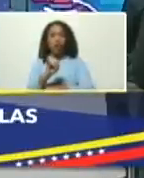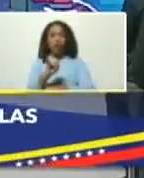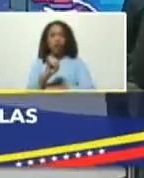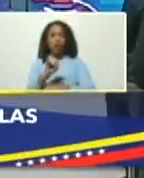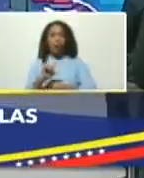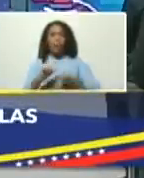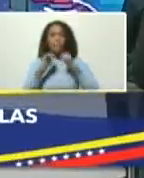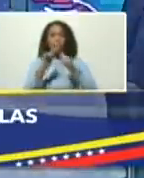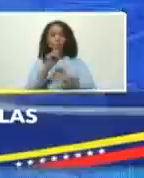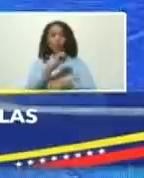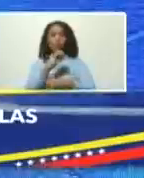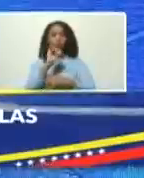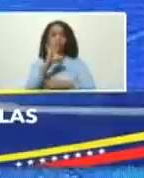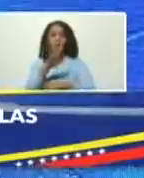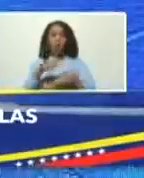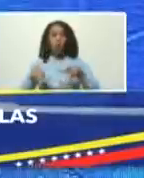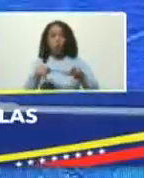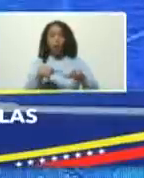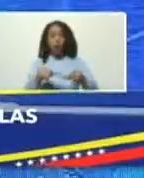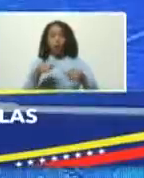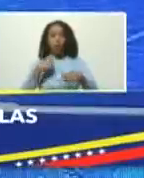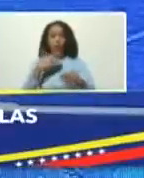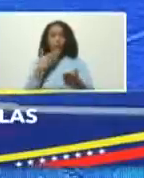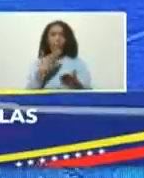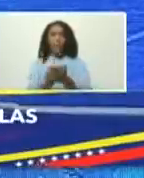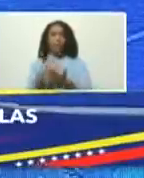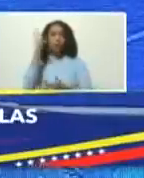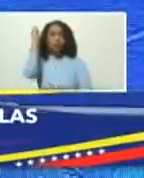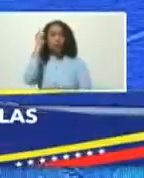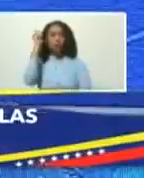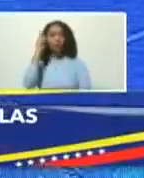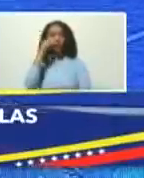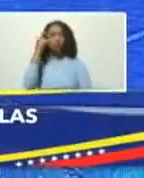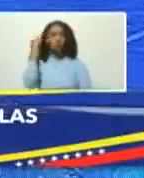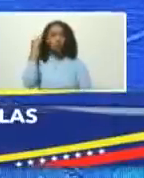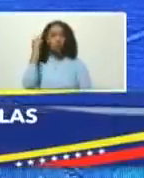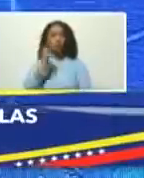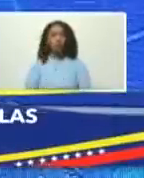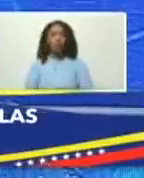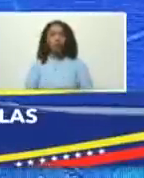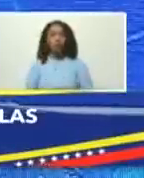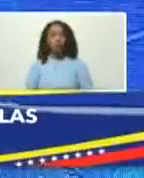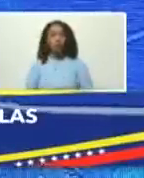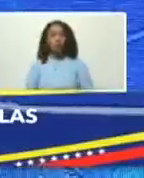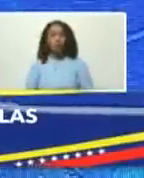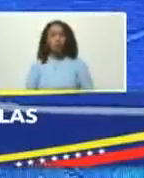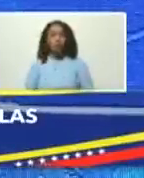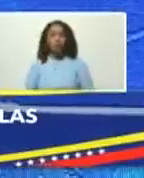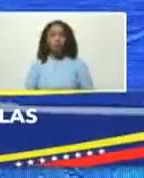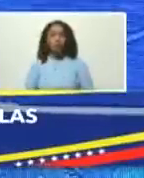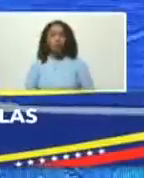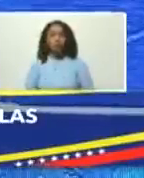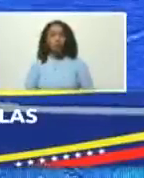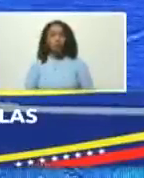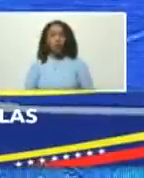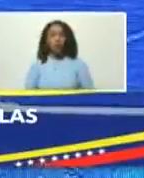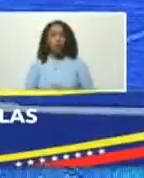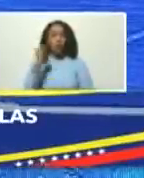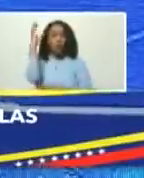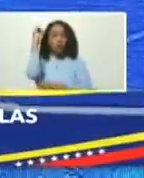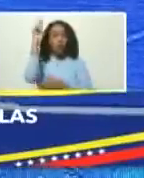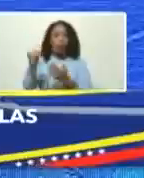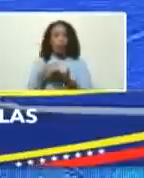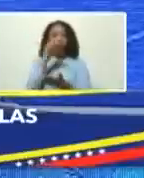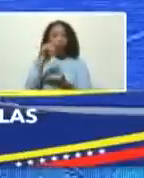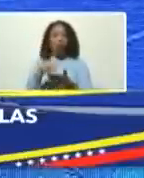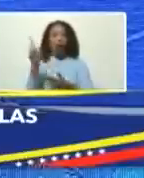arranque cinco zonas y yo les pido a los diputados a las diputadas de la asamblea nacional